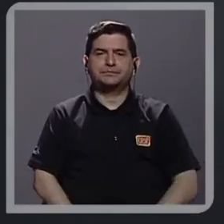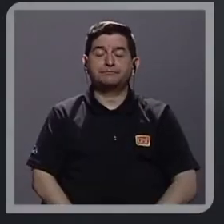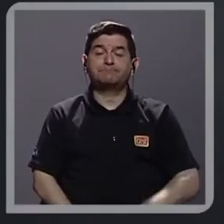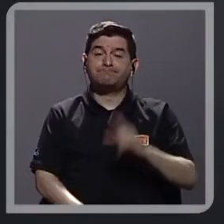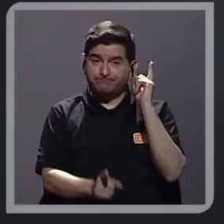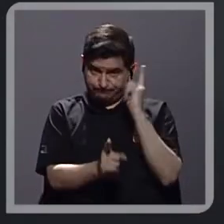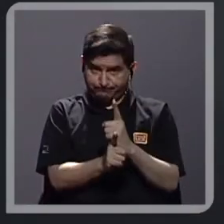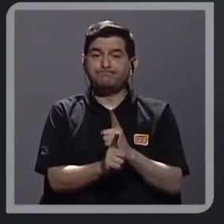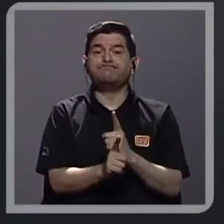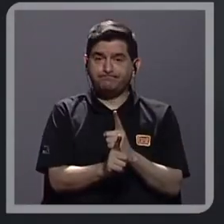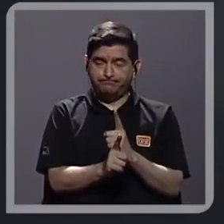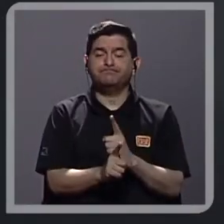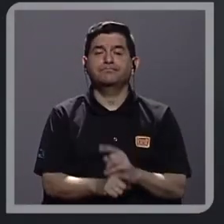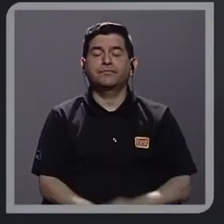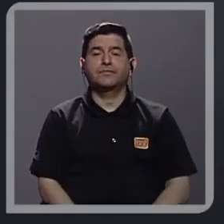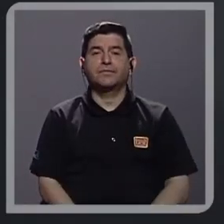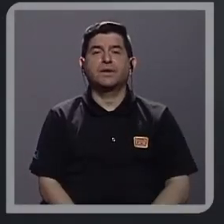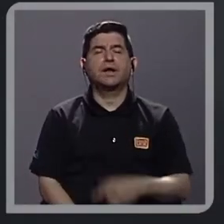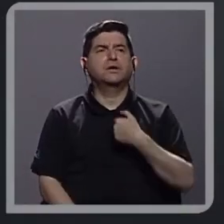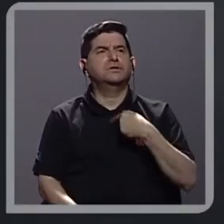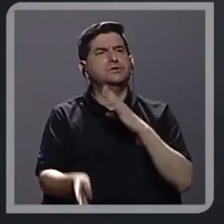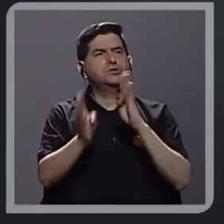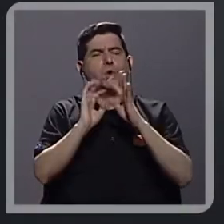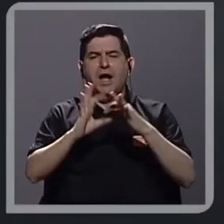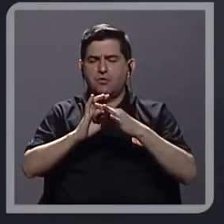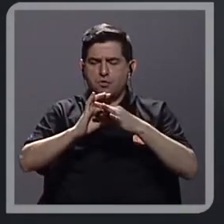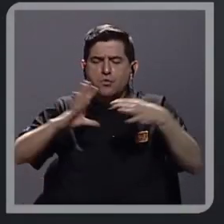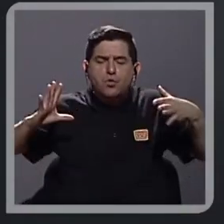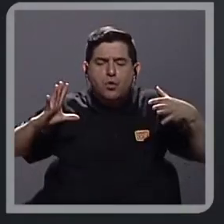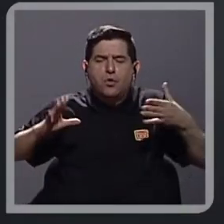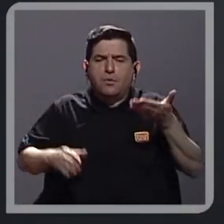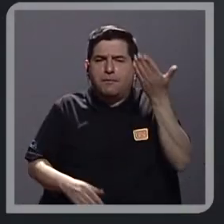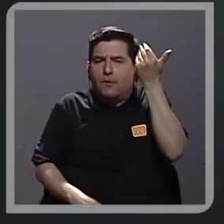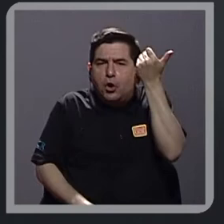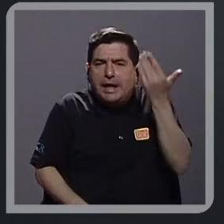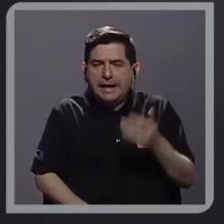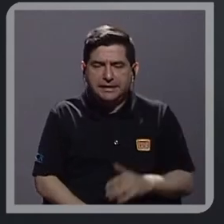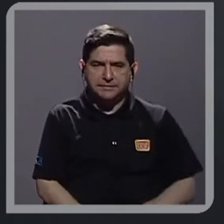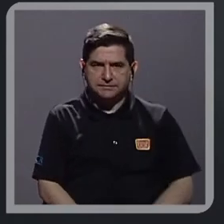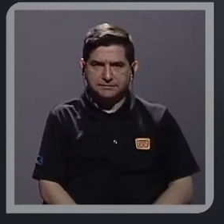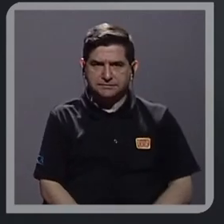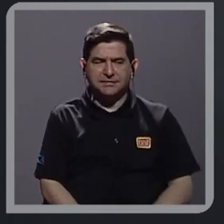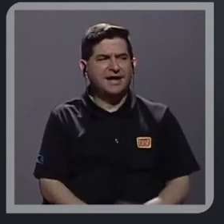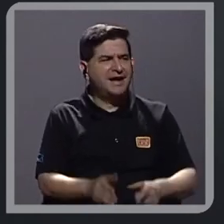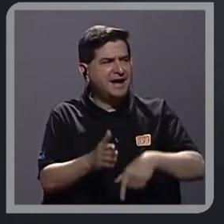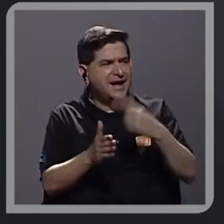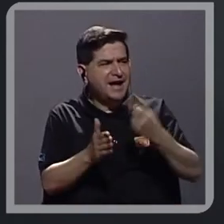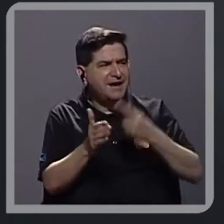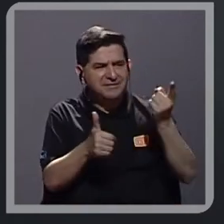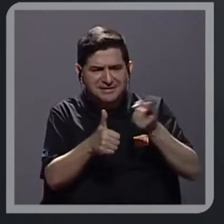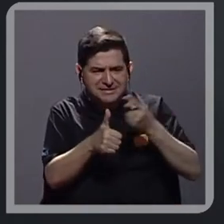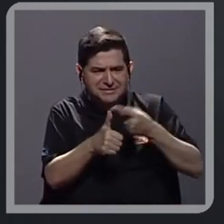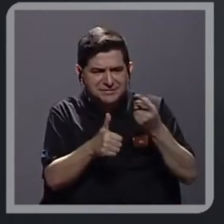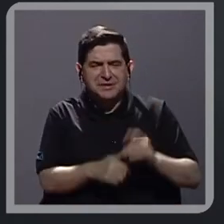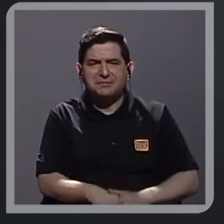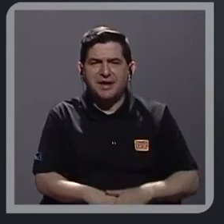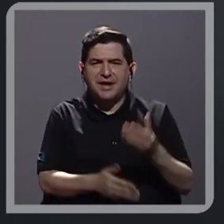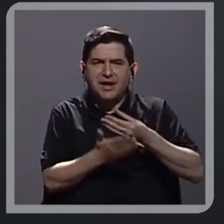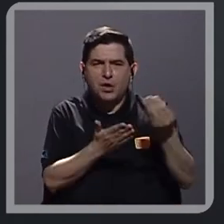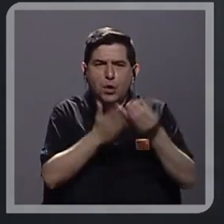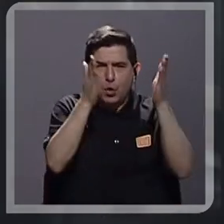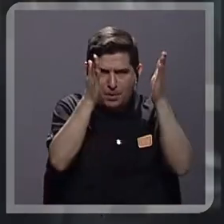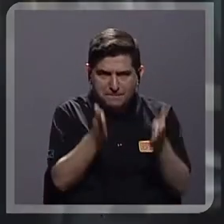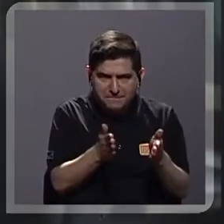Correcto. Cuando yo hablo de un desenganche en realidad es porque a veces, primero los consumidores